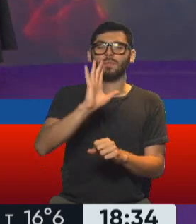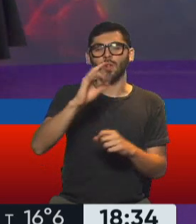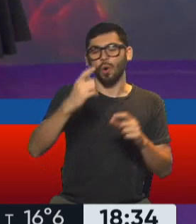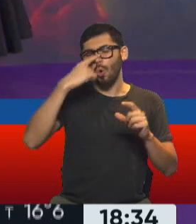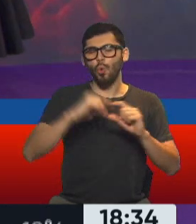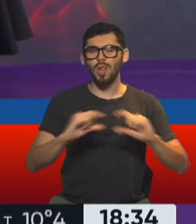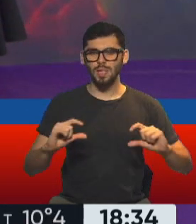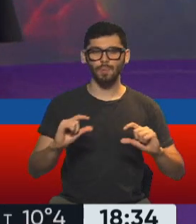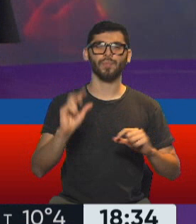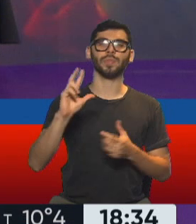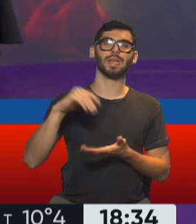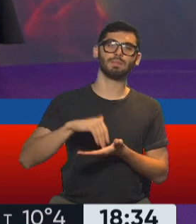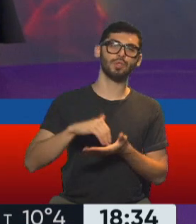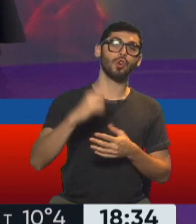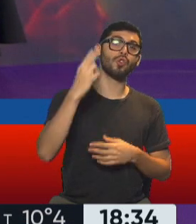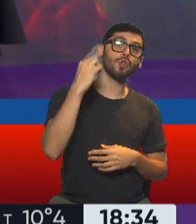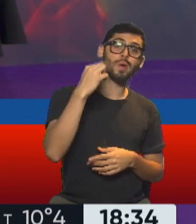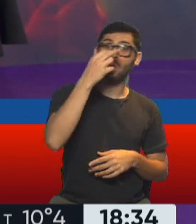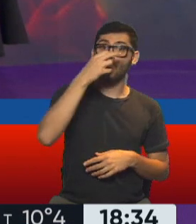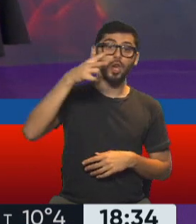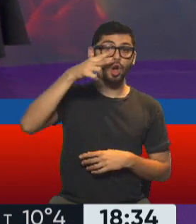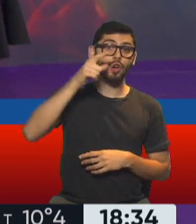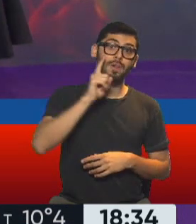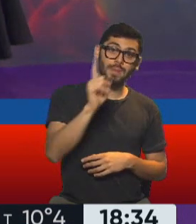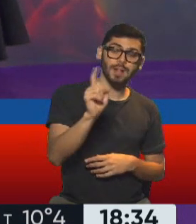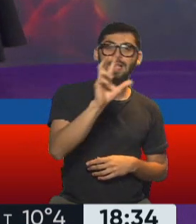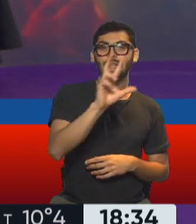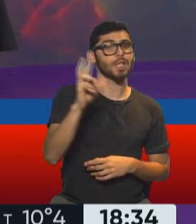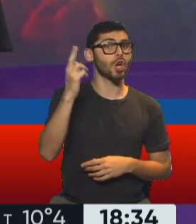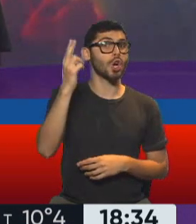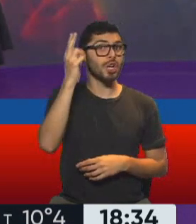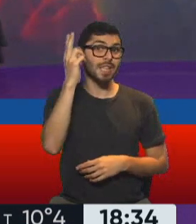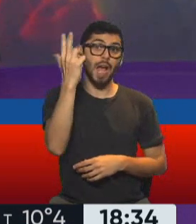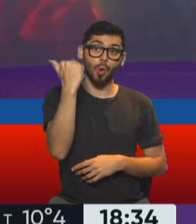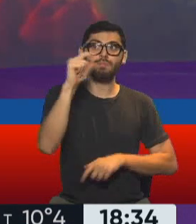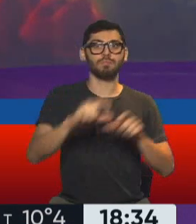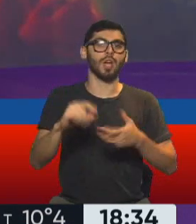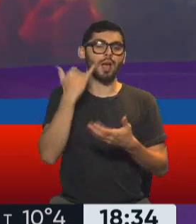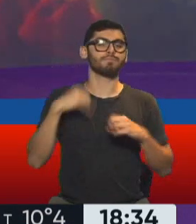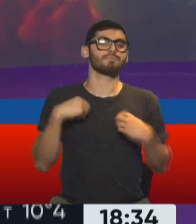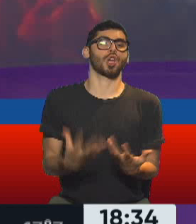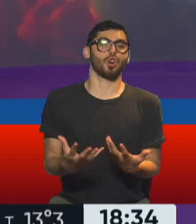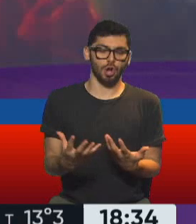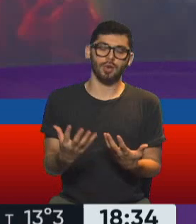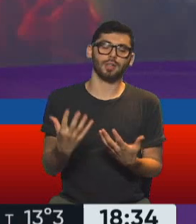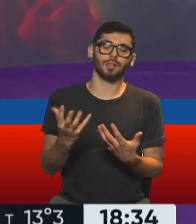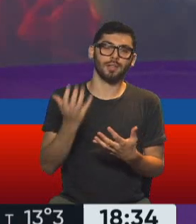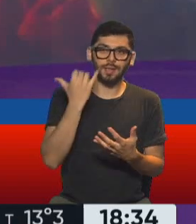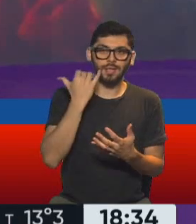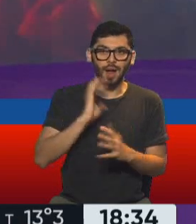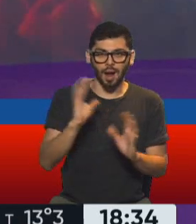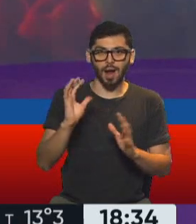recuperados, 3.928.389 hasta el momento. Este también es el dato esperanzador de todos los que se van recuperando